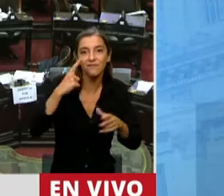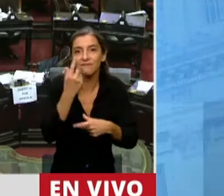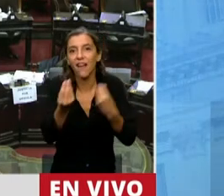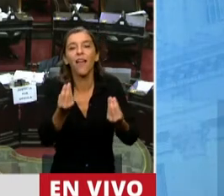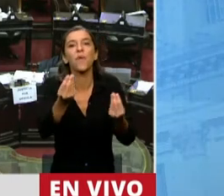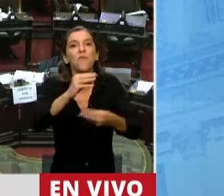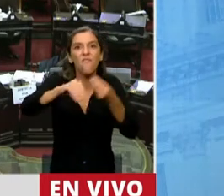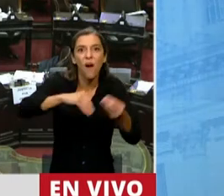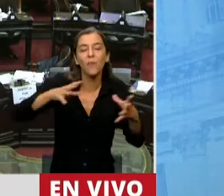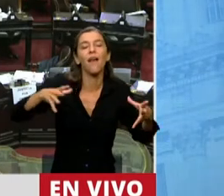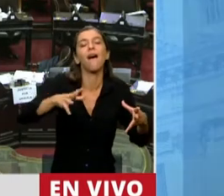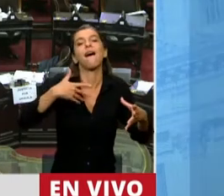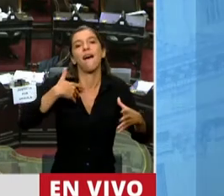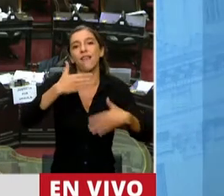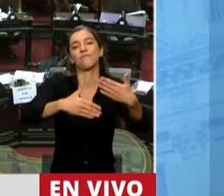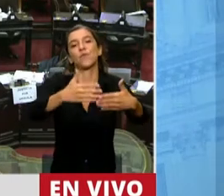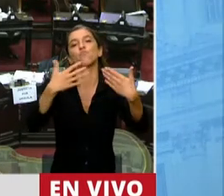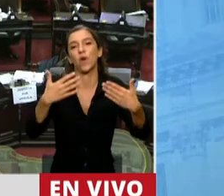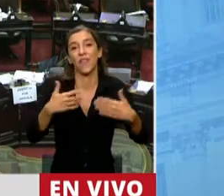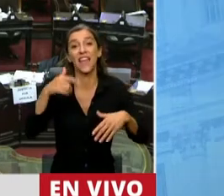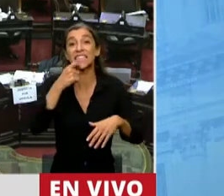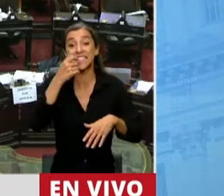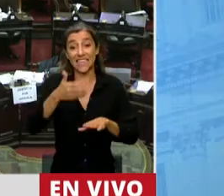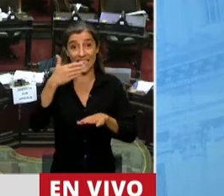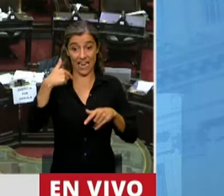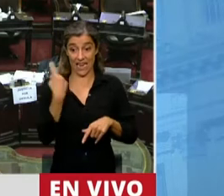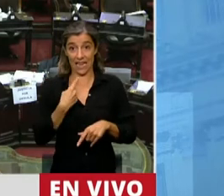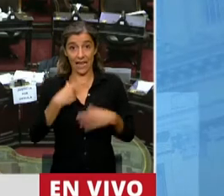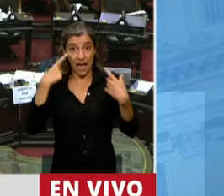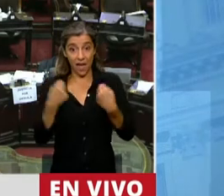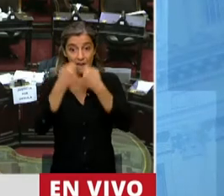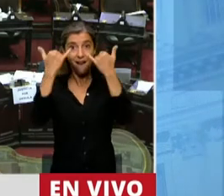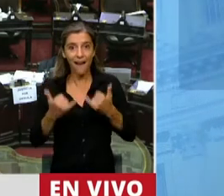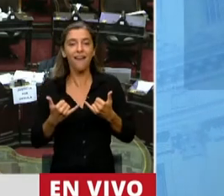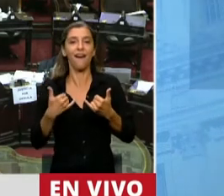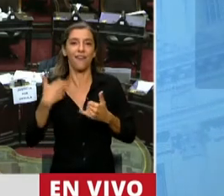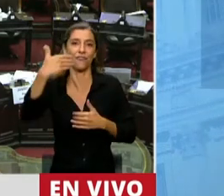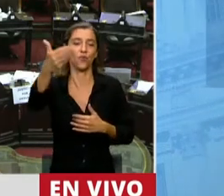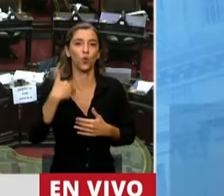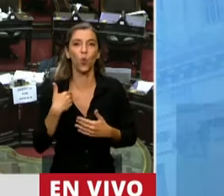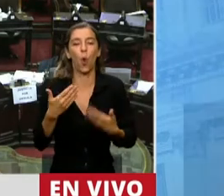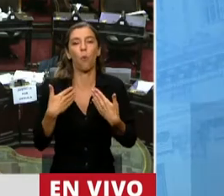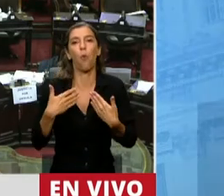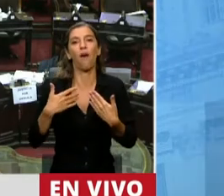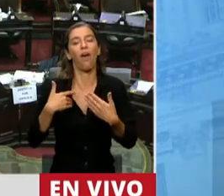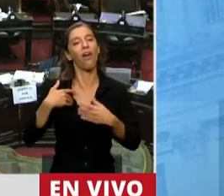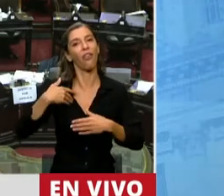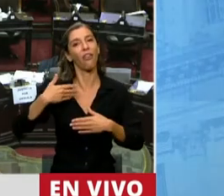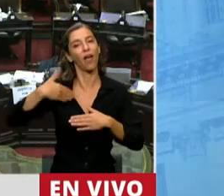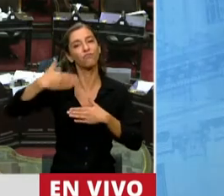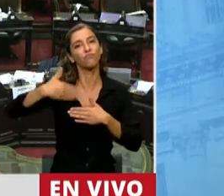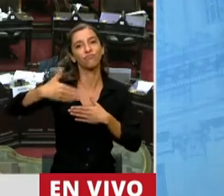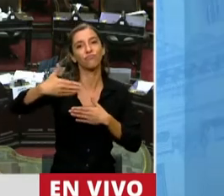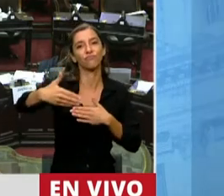los consensos pueden ser verdaderos y duraderos, y no que durante 4 años tengamos que estar renovando de qué manera